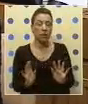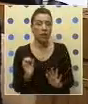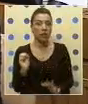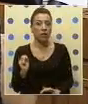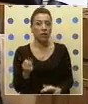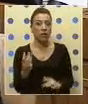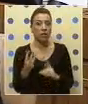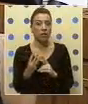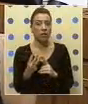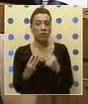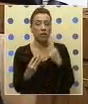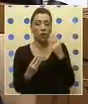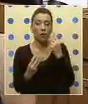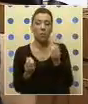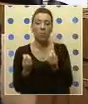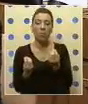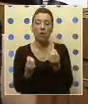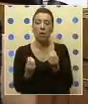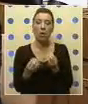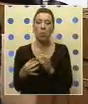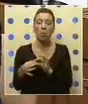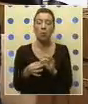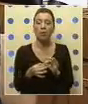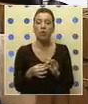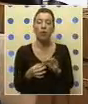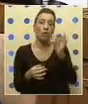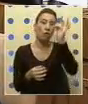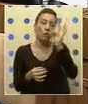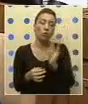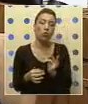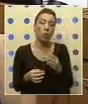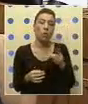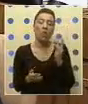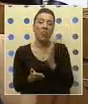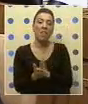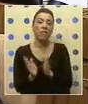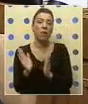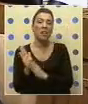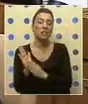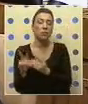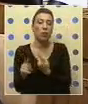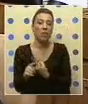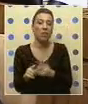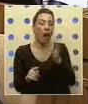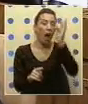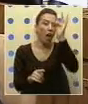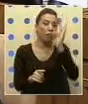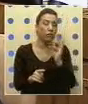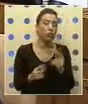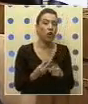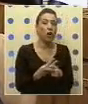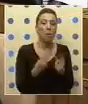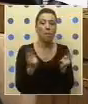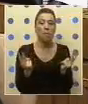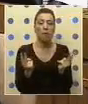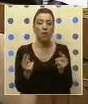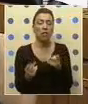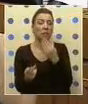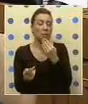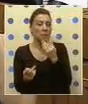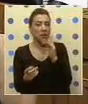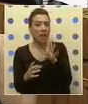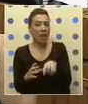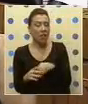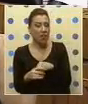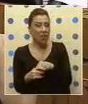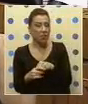Tercero, yo no veo por qué razón los funcionarios municipales tienen que tener un estatuto distinto al estatuto de los funcionarios del sector público. Si son también parte